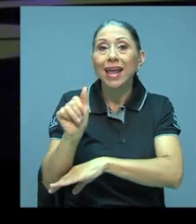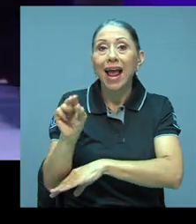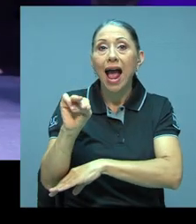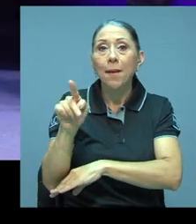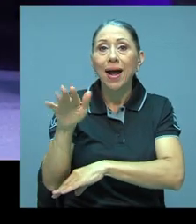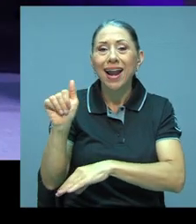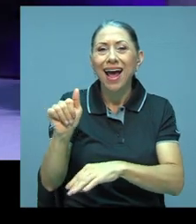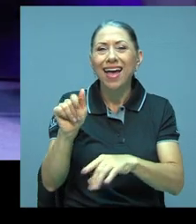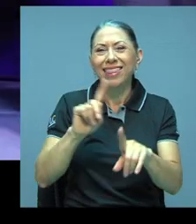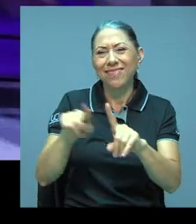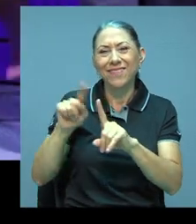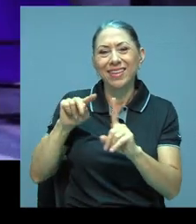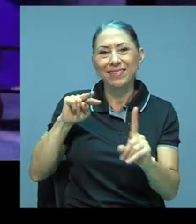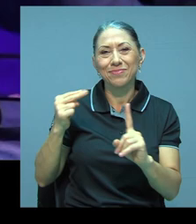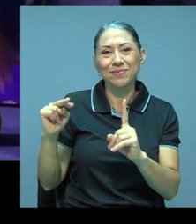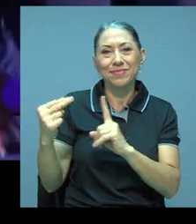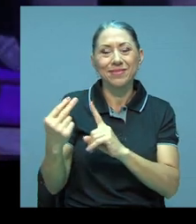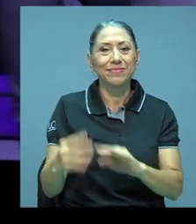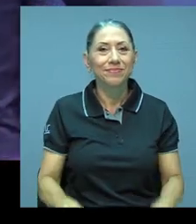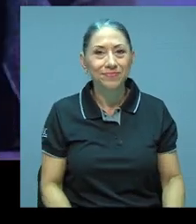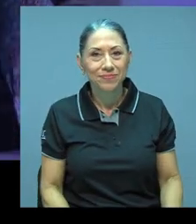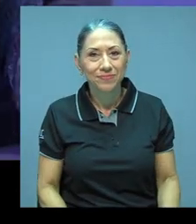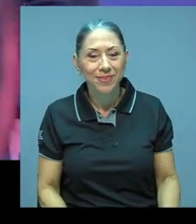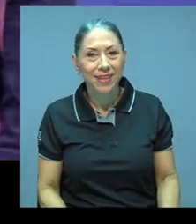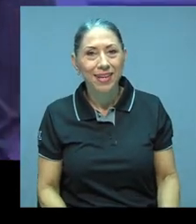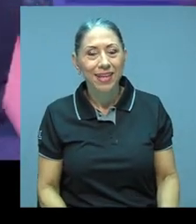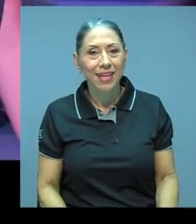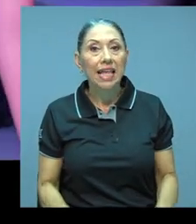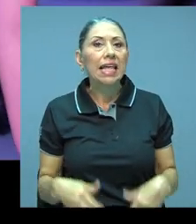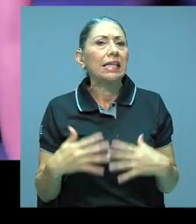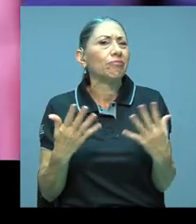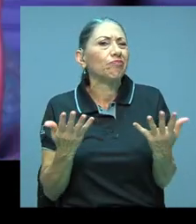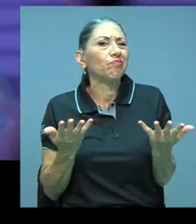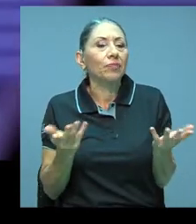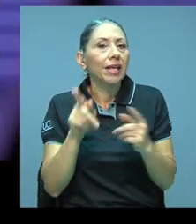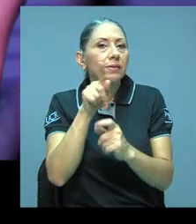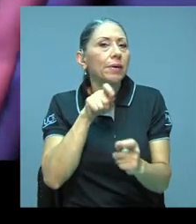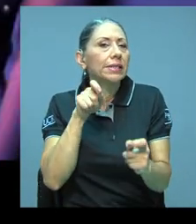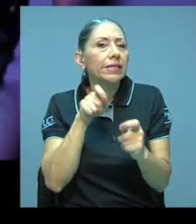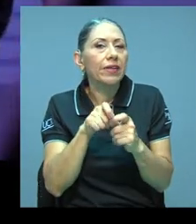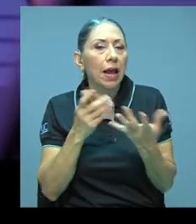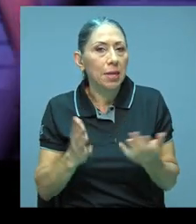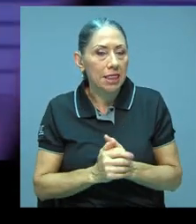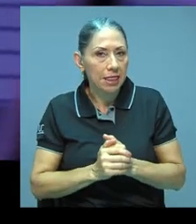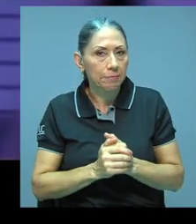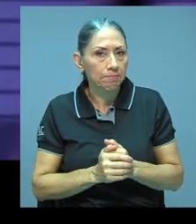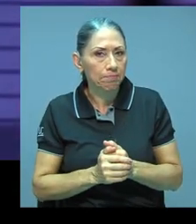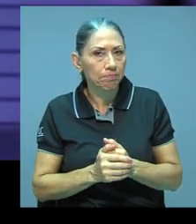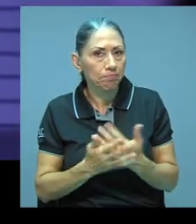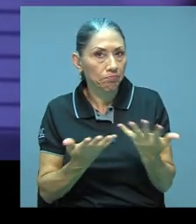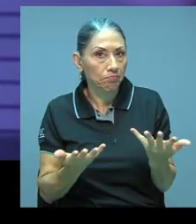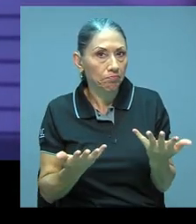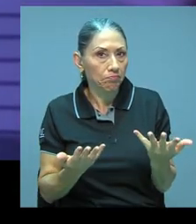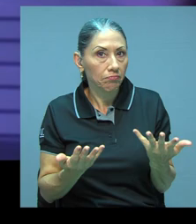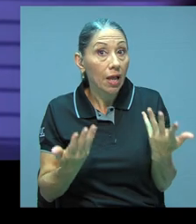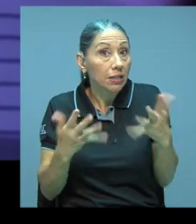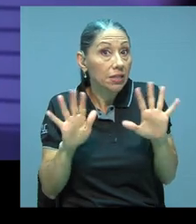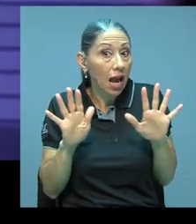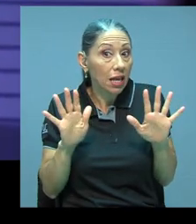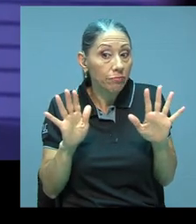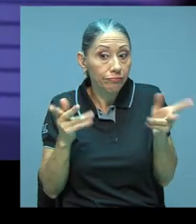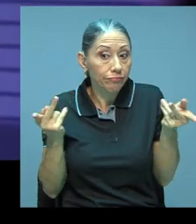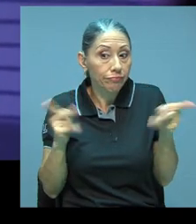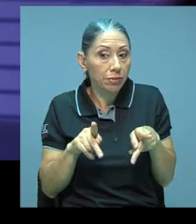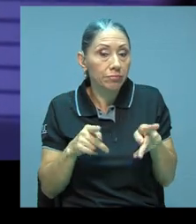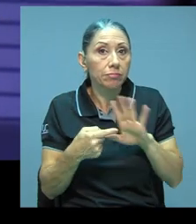alcances también. Muy bien. Y qué específicamente para el público que nos ve, ya que el